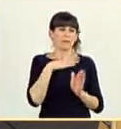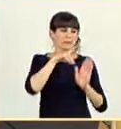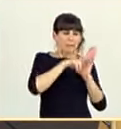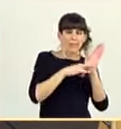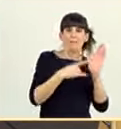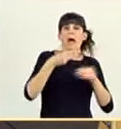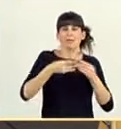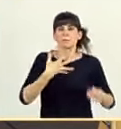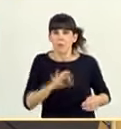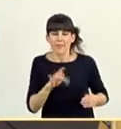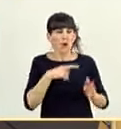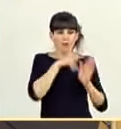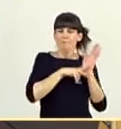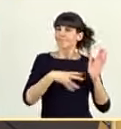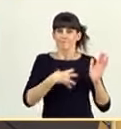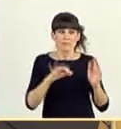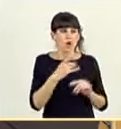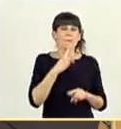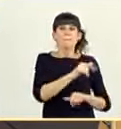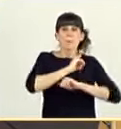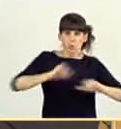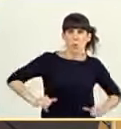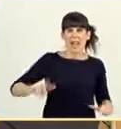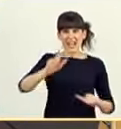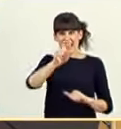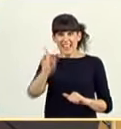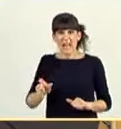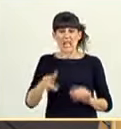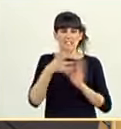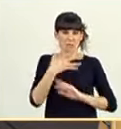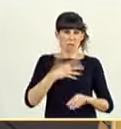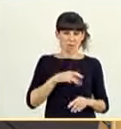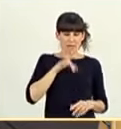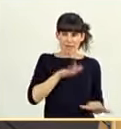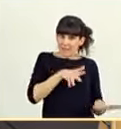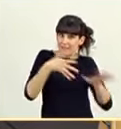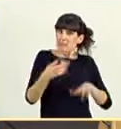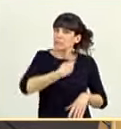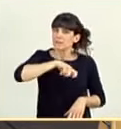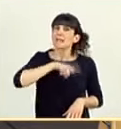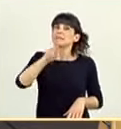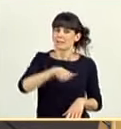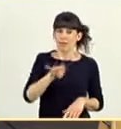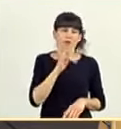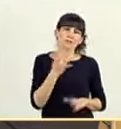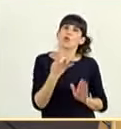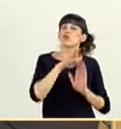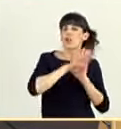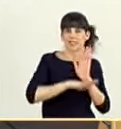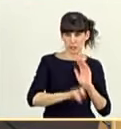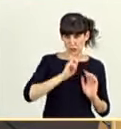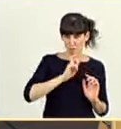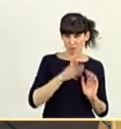hacer y lo que ha hecho Portugal o lo que ha hecho Italia y si eso es extrapolable o aquí o no, en qué condiciones. El marco